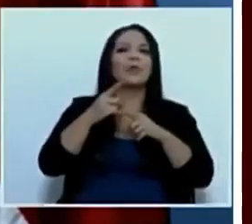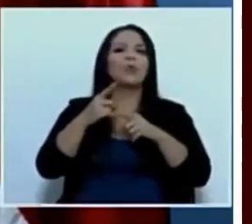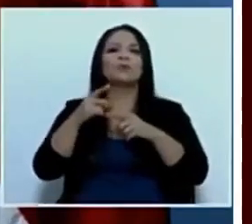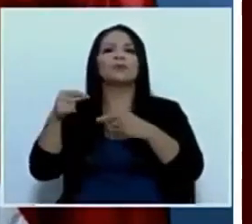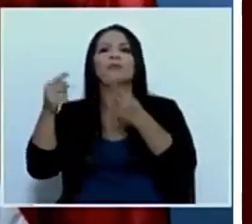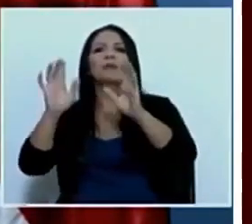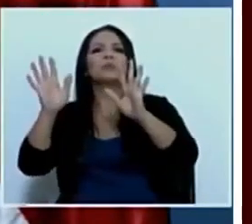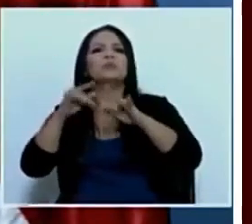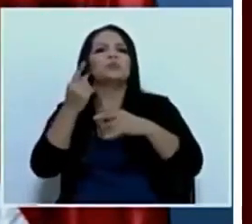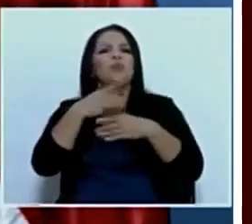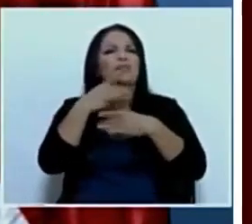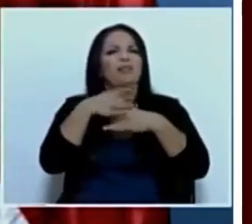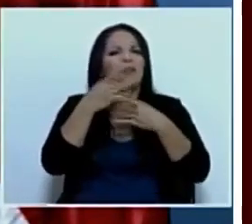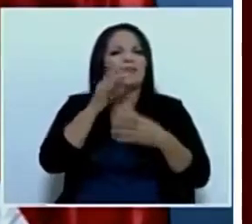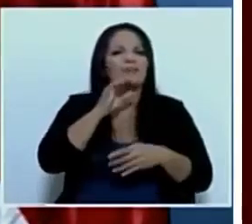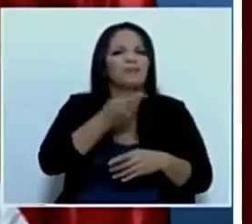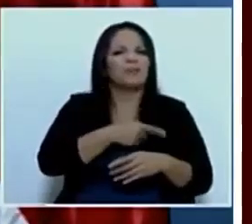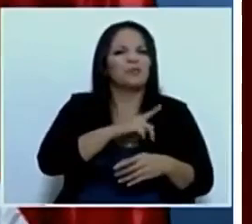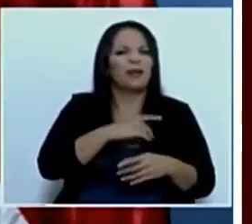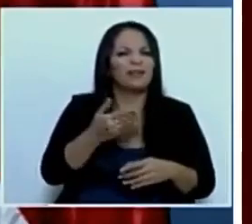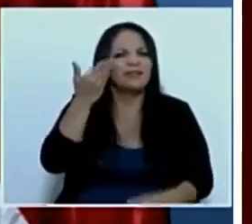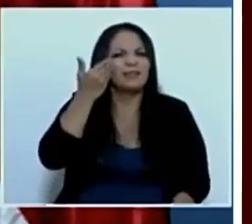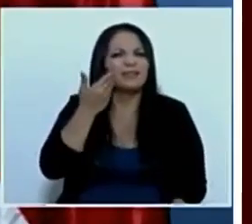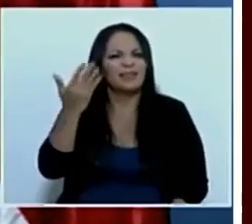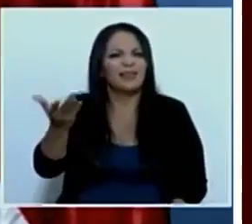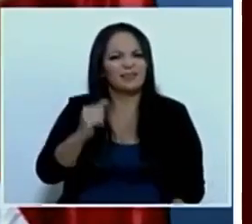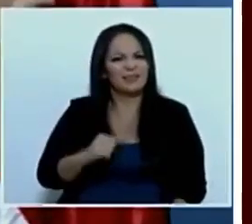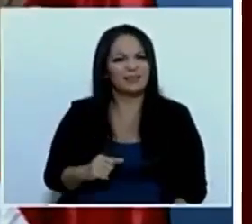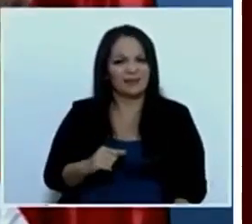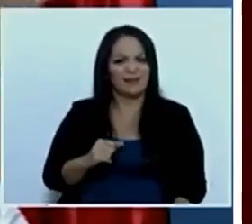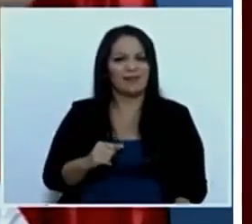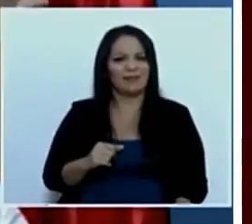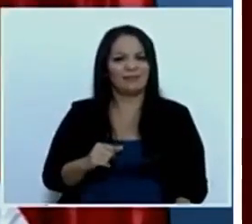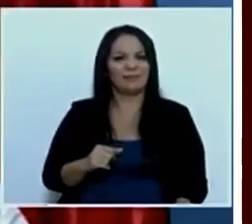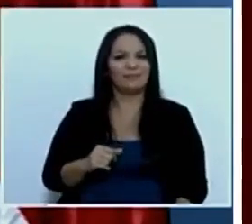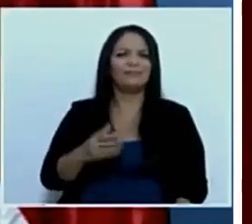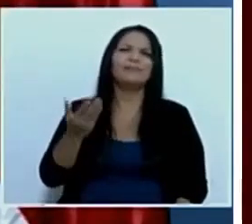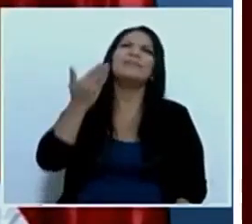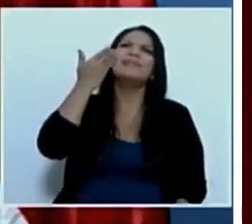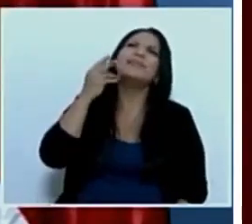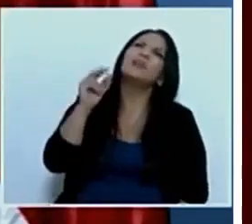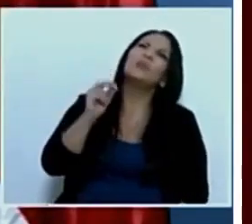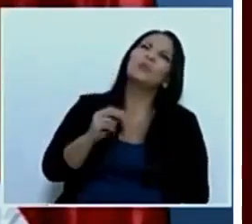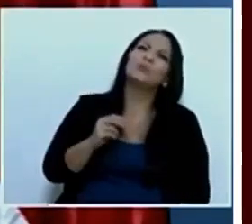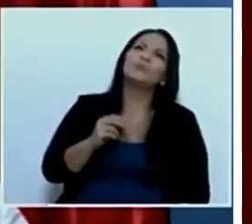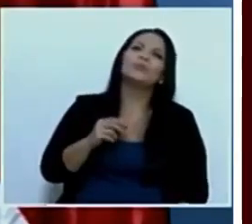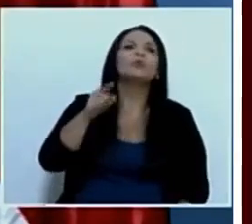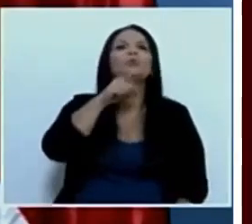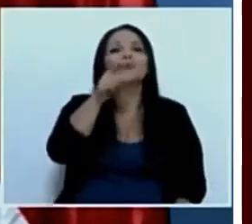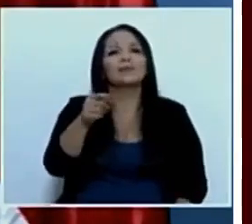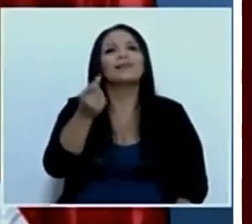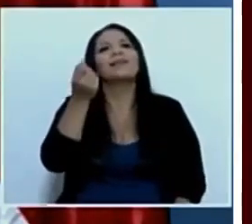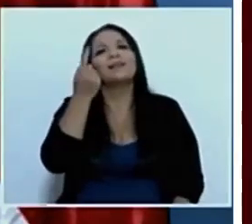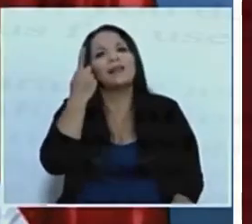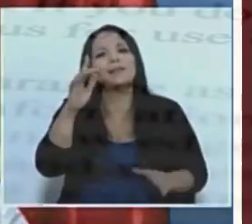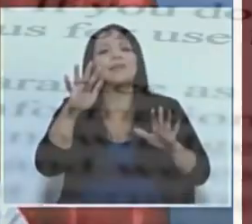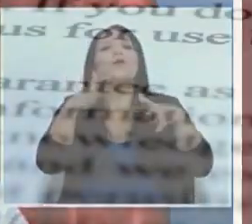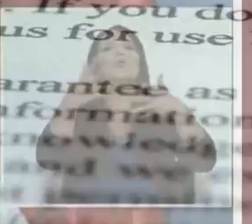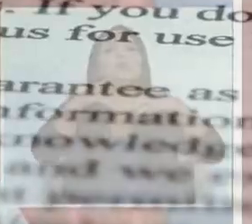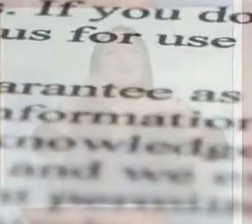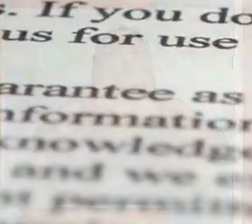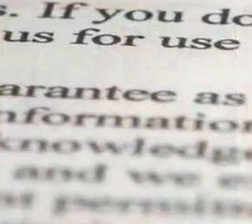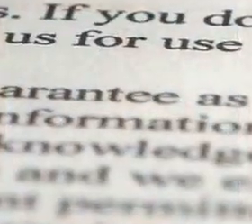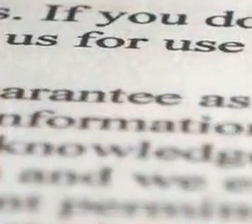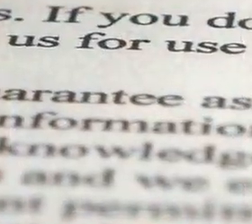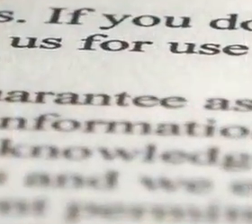eso da tristeza. Pero, bueno, no, tristeza no, entiendan cómo se mueven las cosas en Costa Rica.